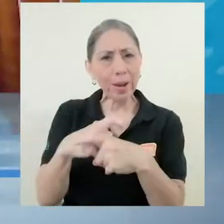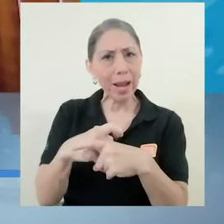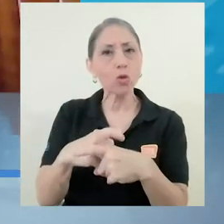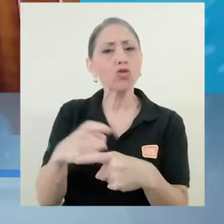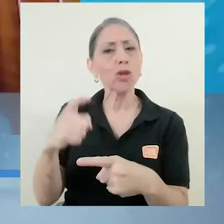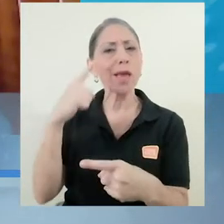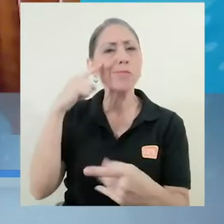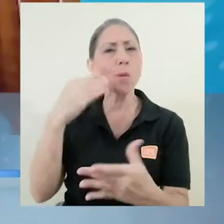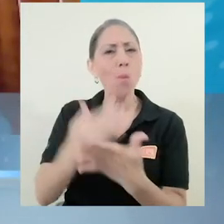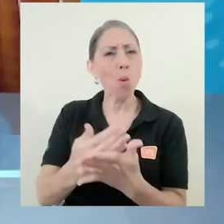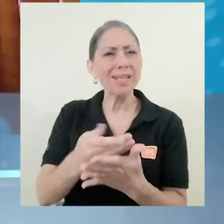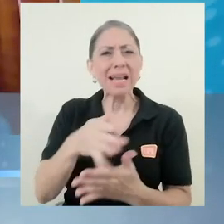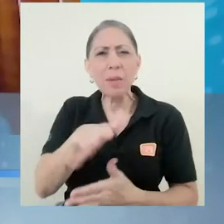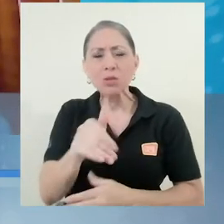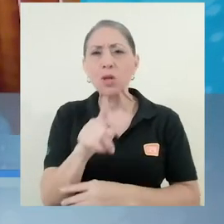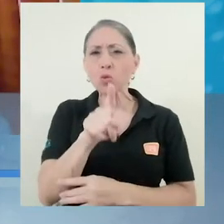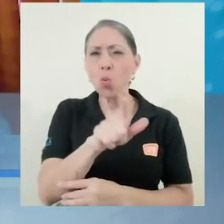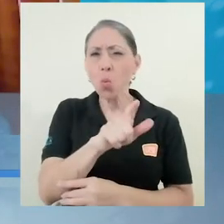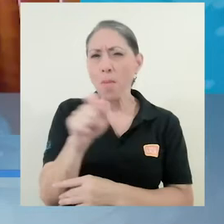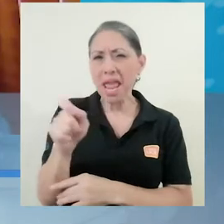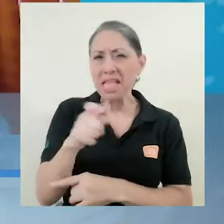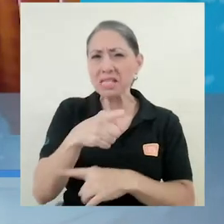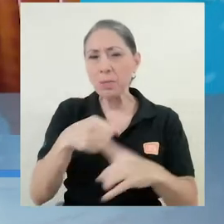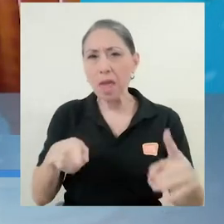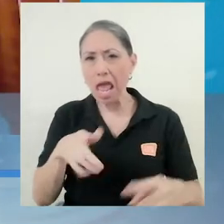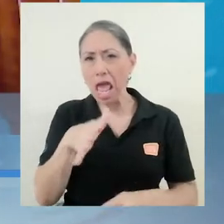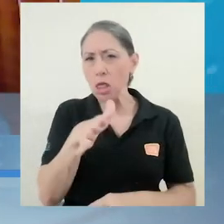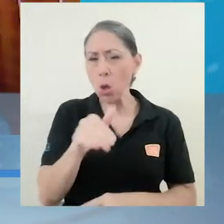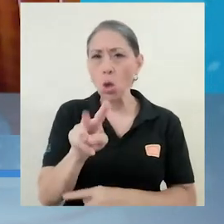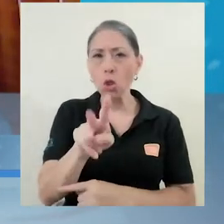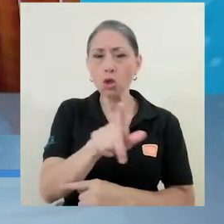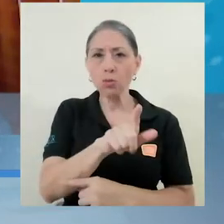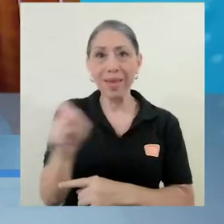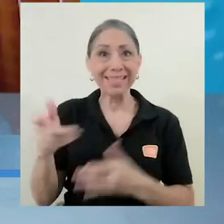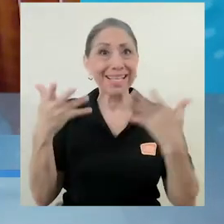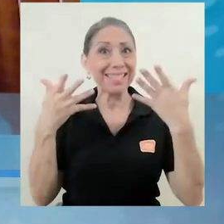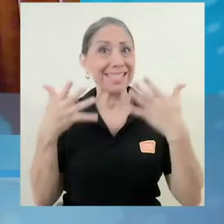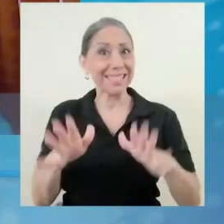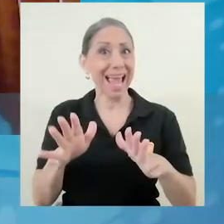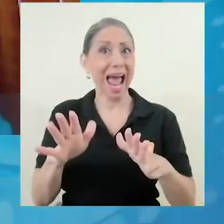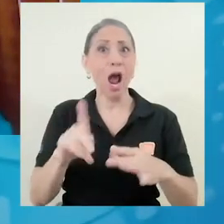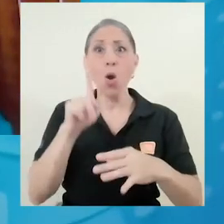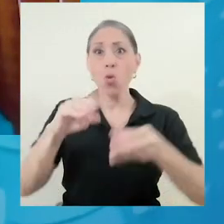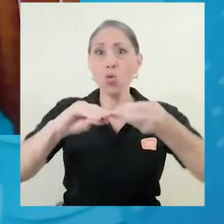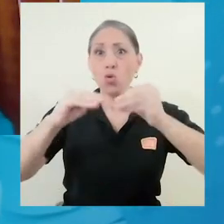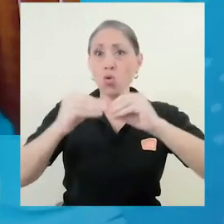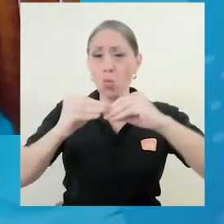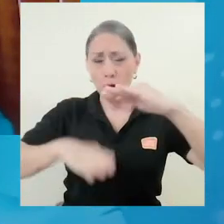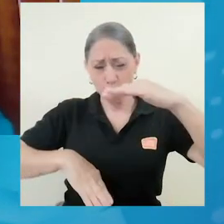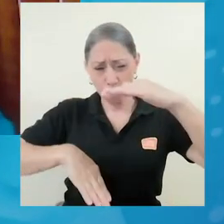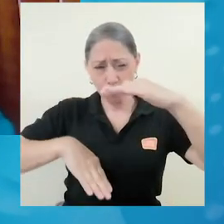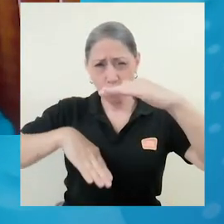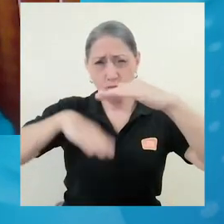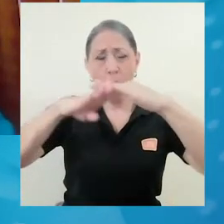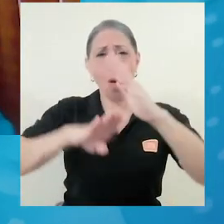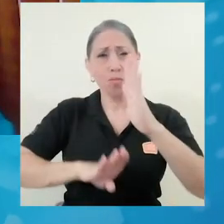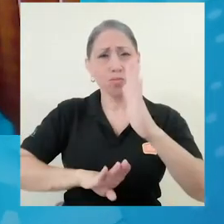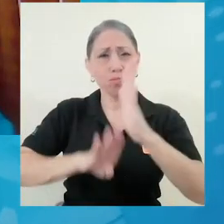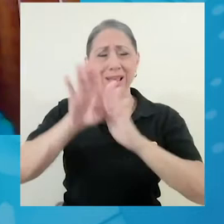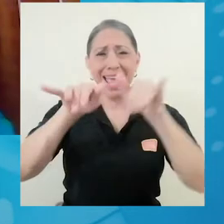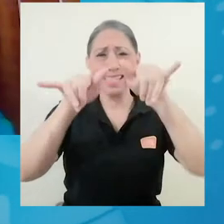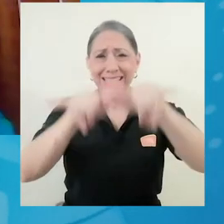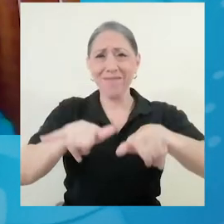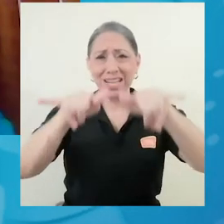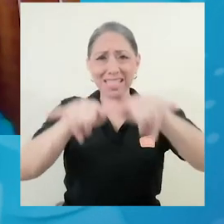indican que esto nos va a llevar de un mes y medio a dos meses en llegar al punto de estabilización. ¿Qué es ese punto de estabilización?